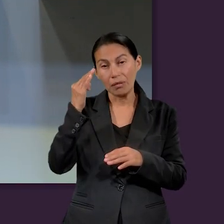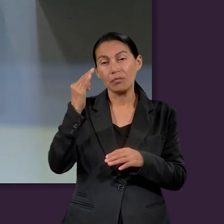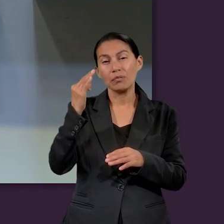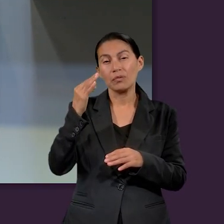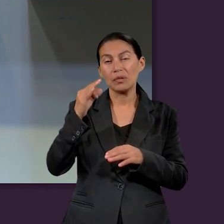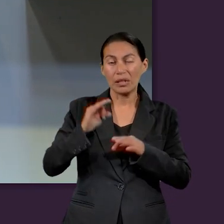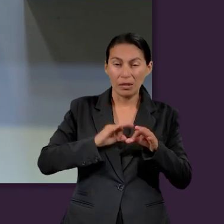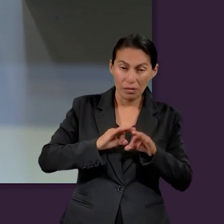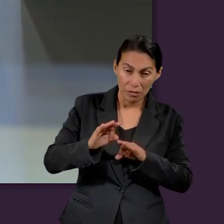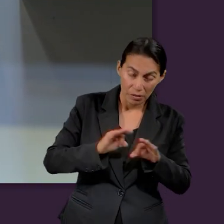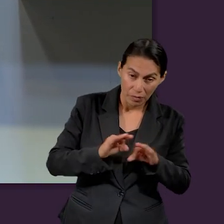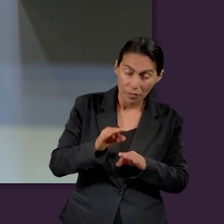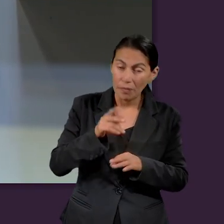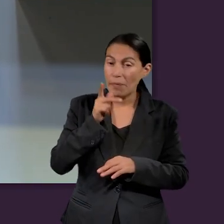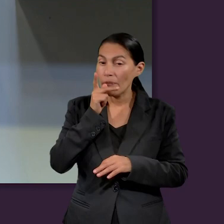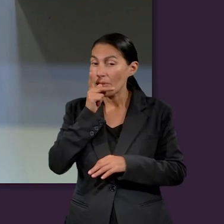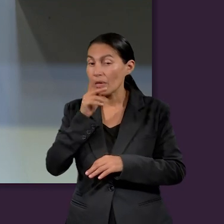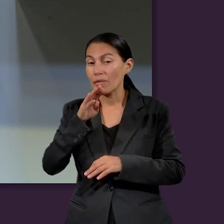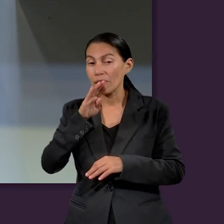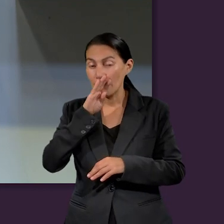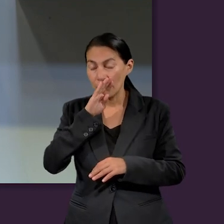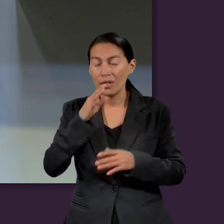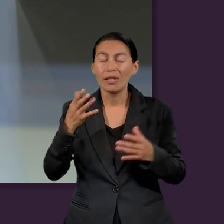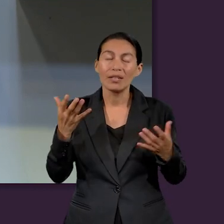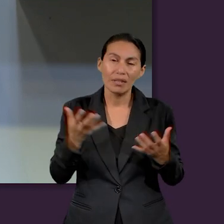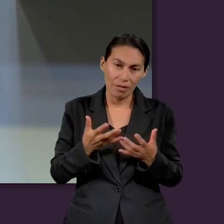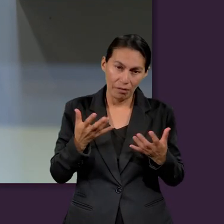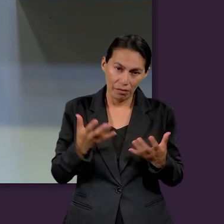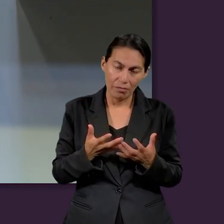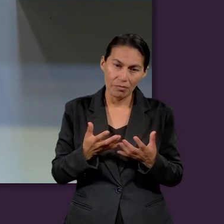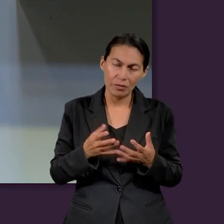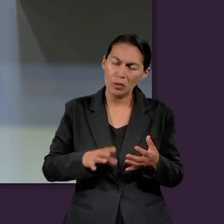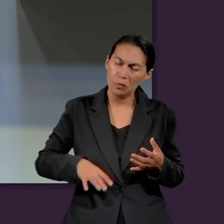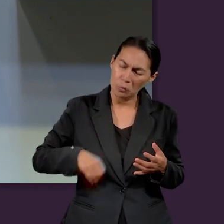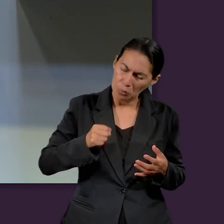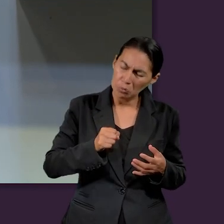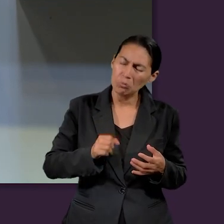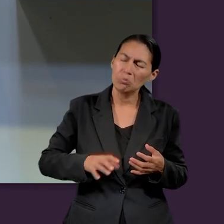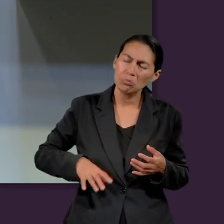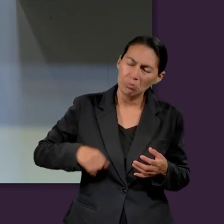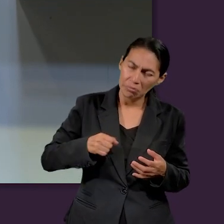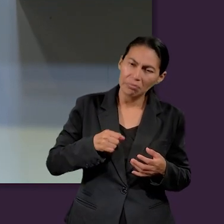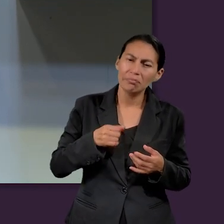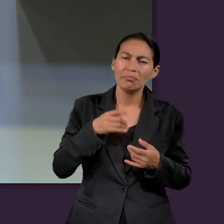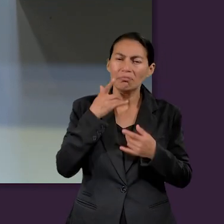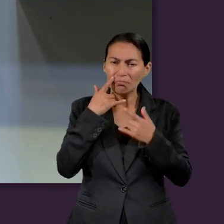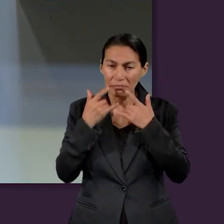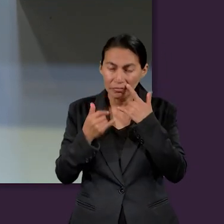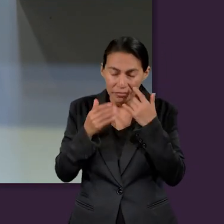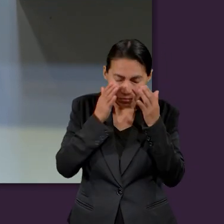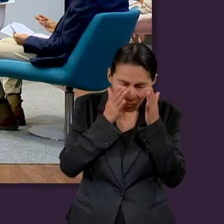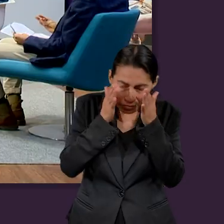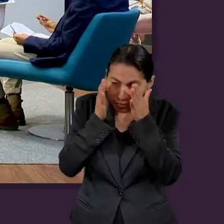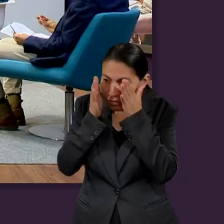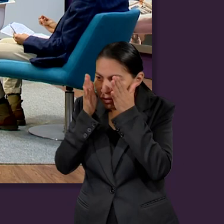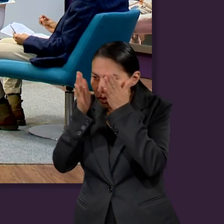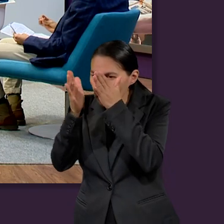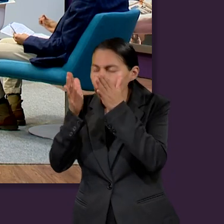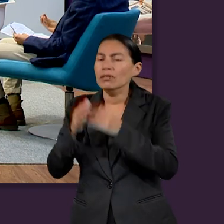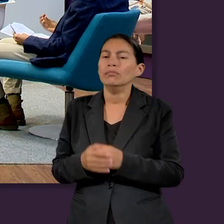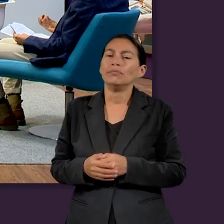esto, esto es una responsabilidad que lleva su tiempo, es un trabajo que los padres